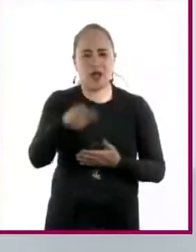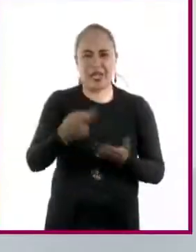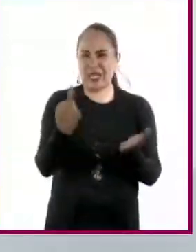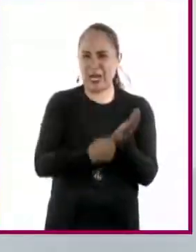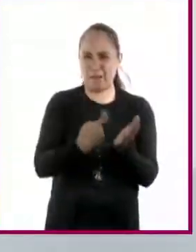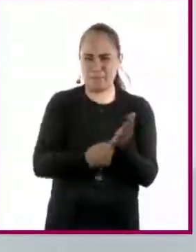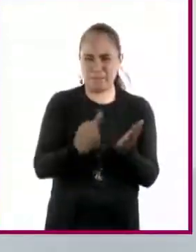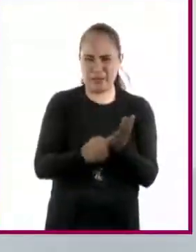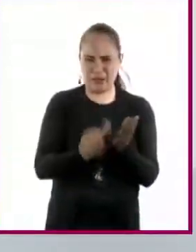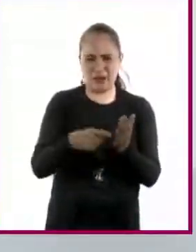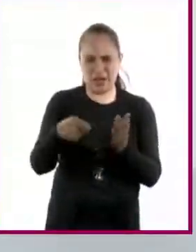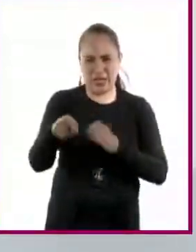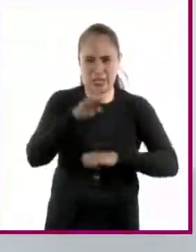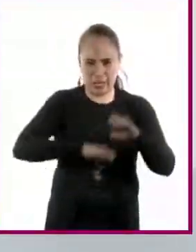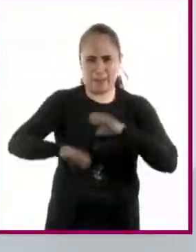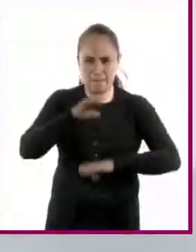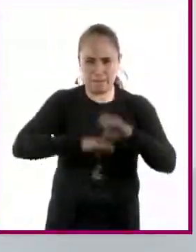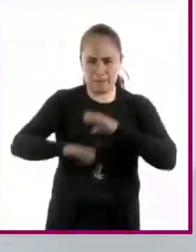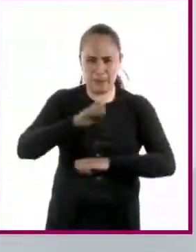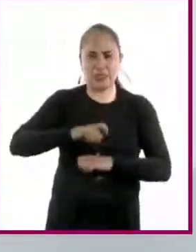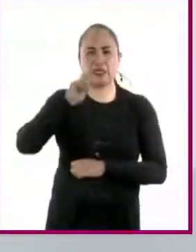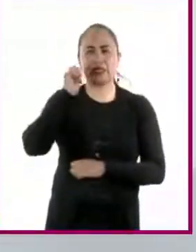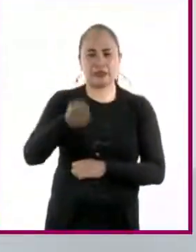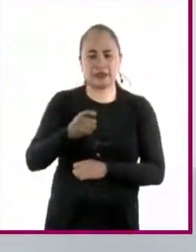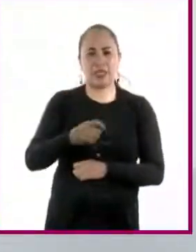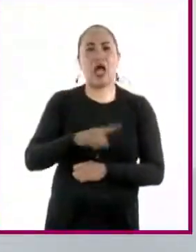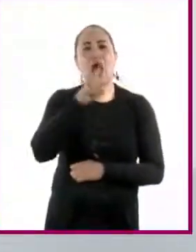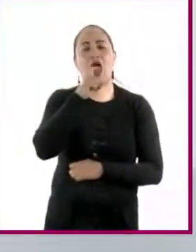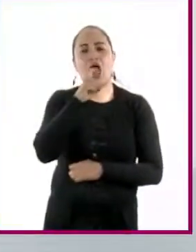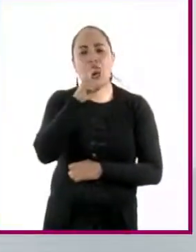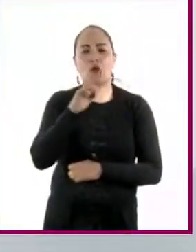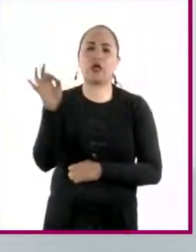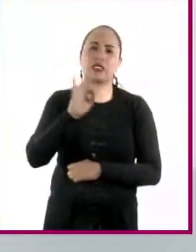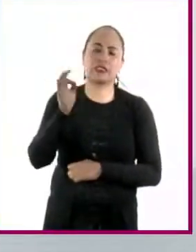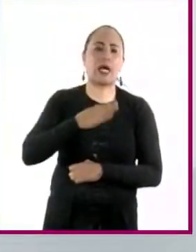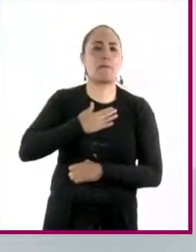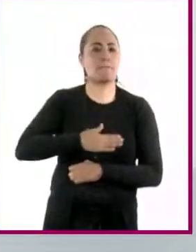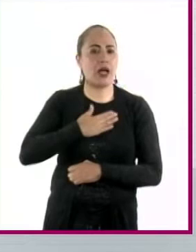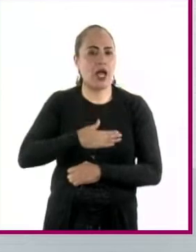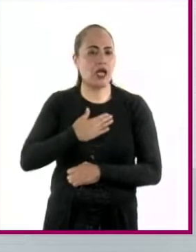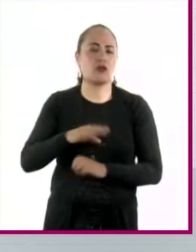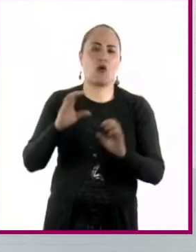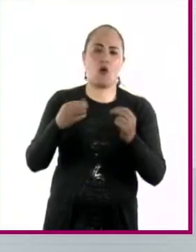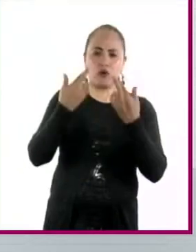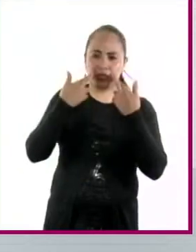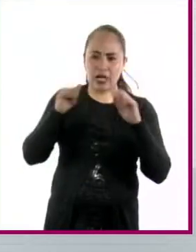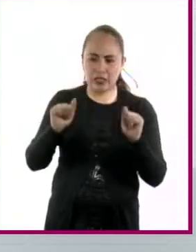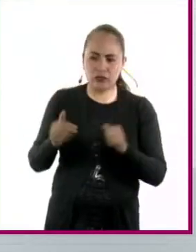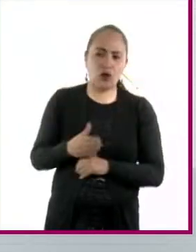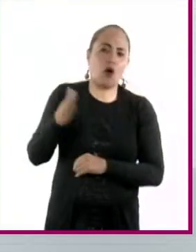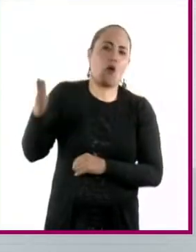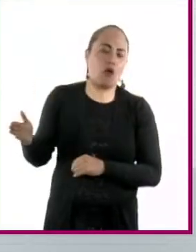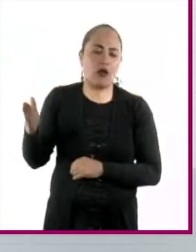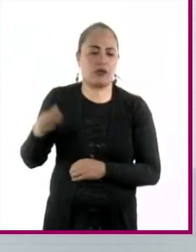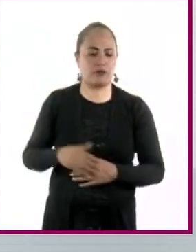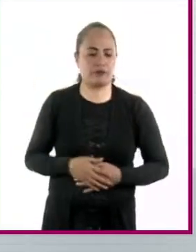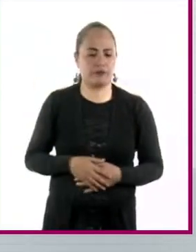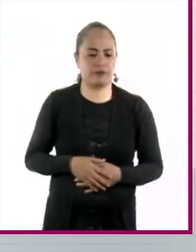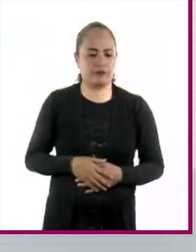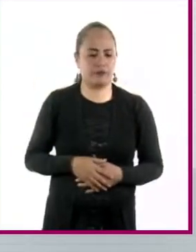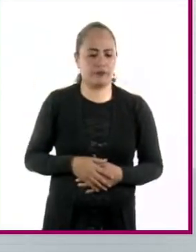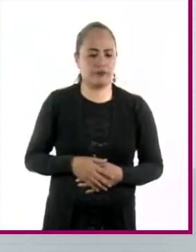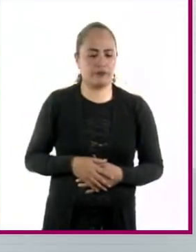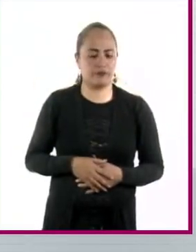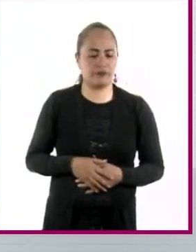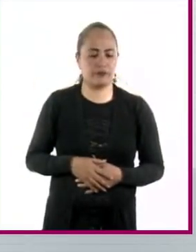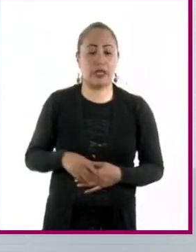es el agua de los residuos orgánicos del baño o de la ranchería de junto. Entonces, imagínate, si el señor